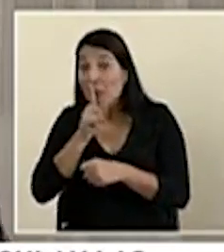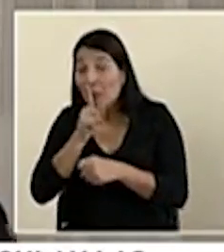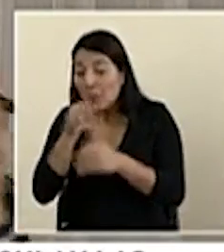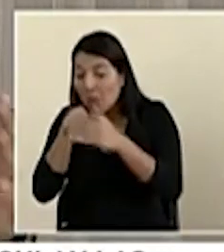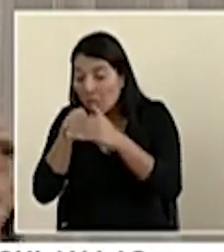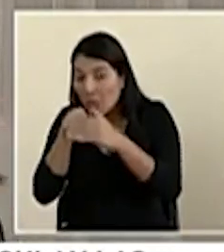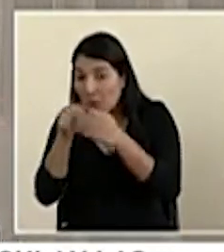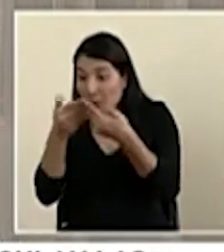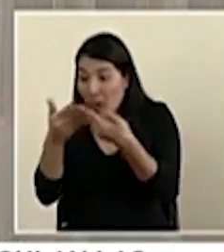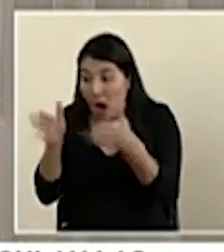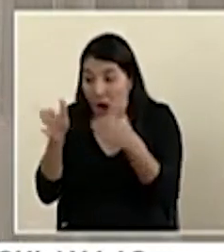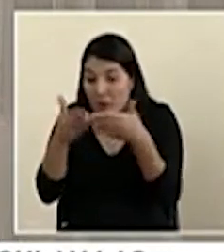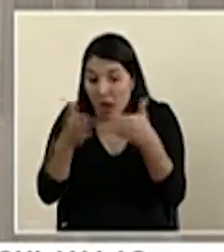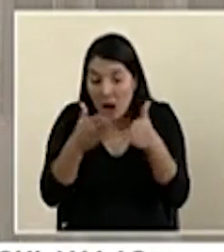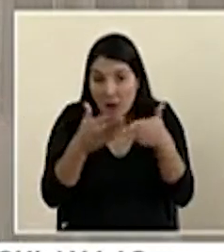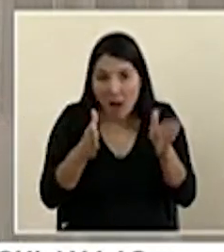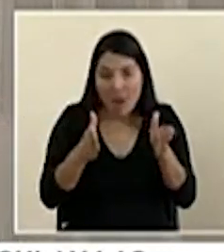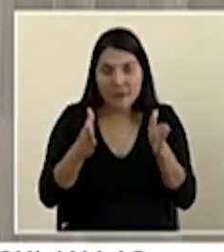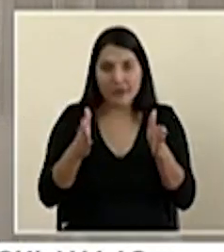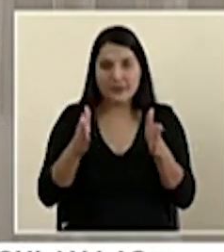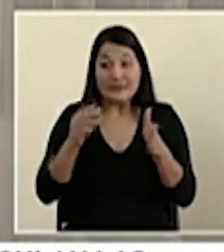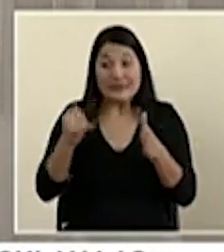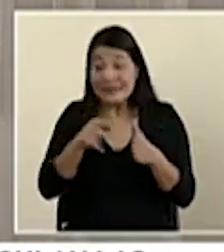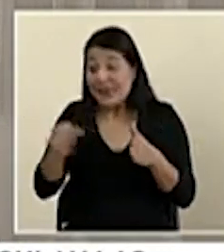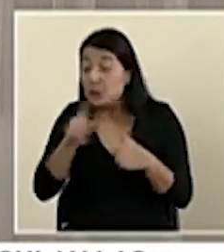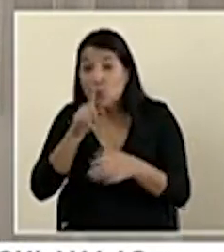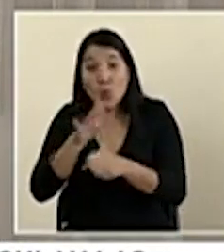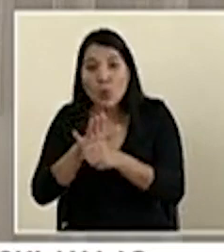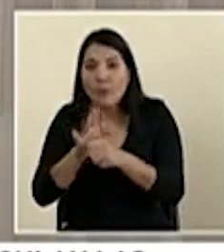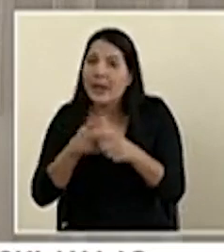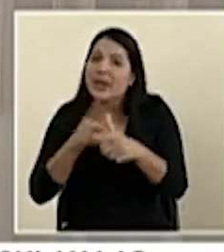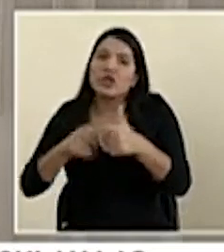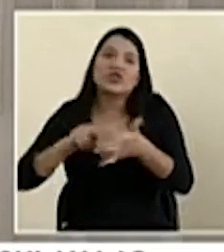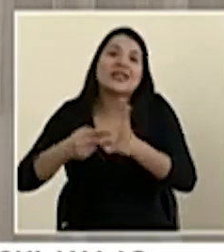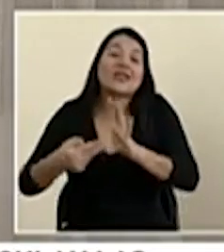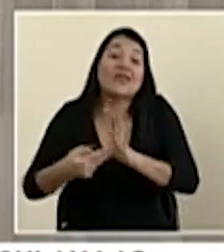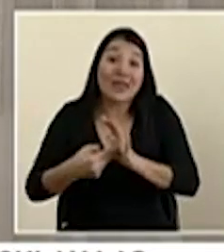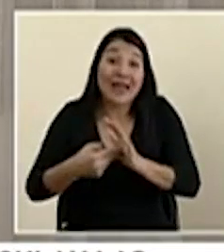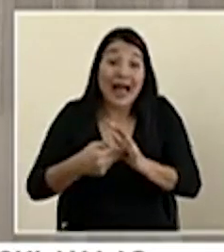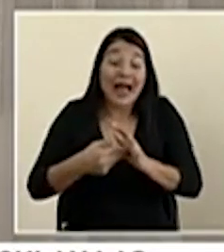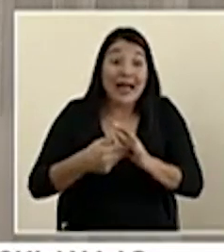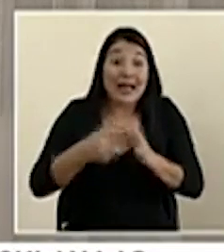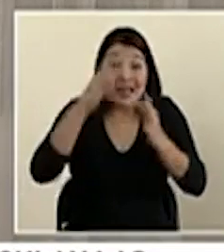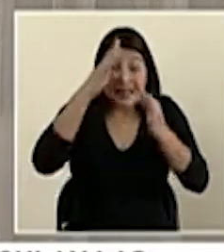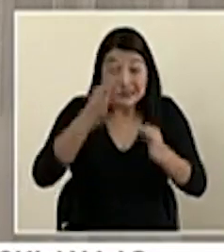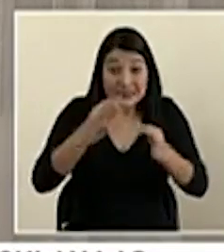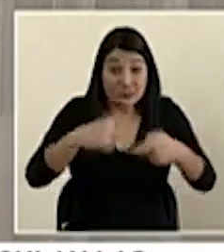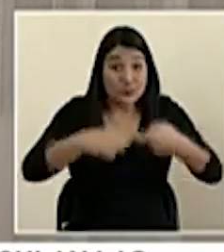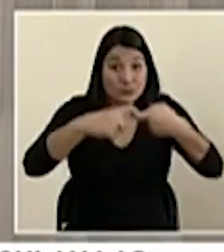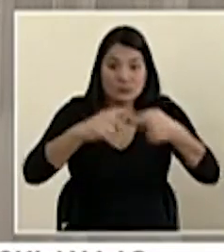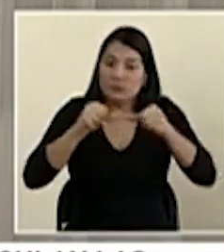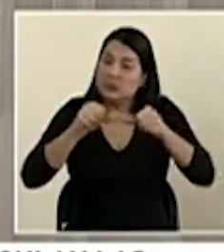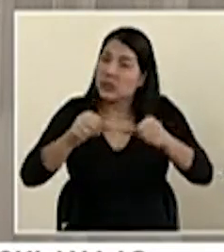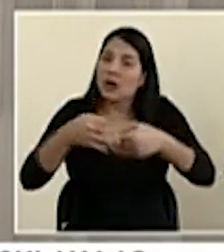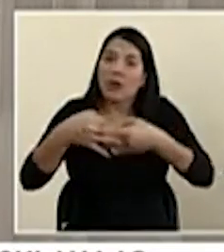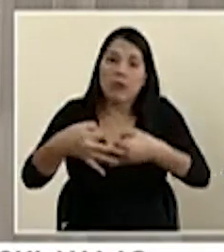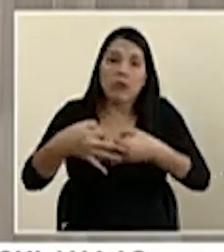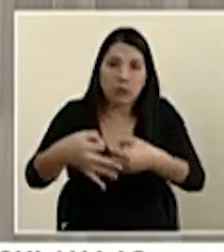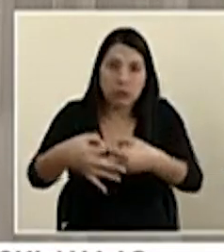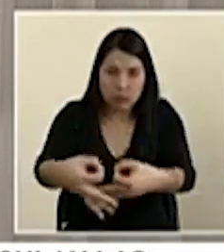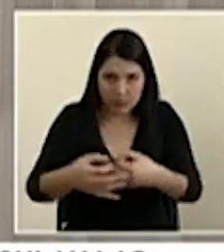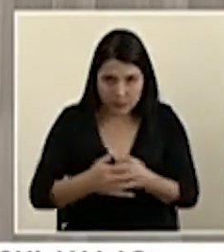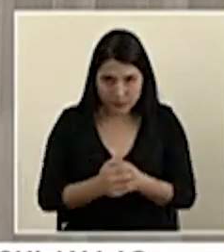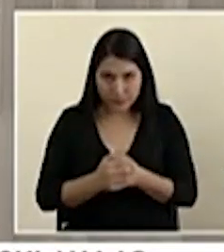general, de las mismas instituciones públicas, de todos, para hacer cumplir esos protocolos que ya algunos se están